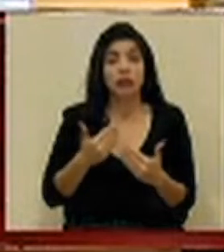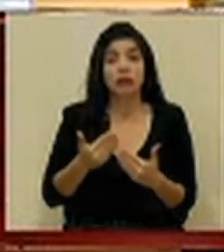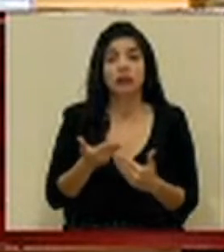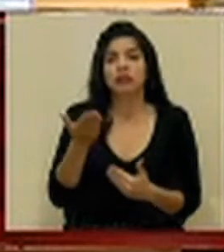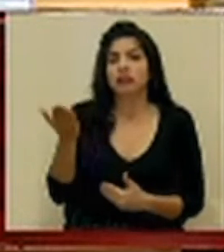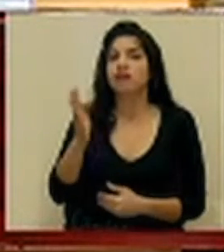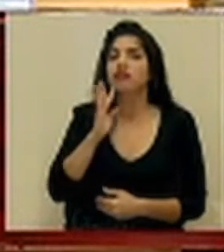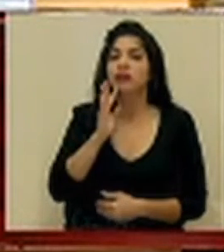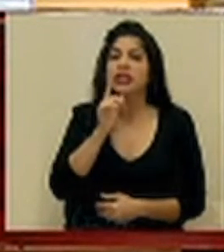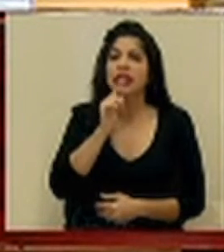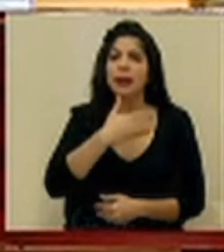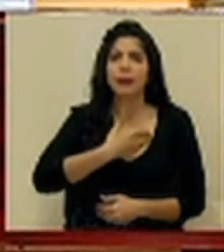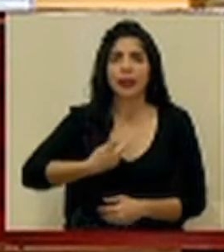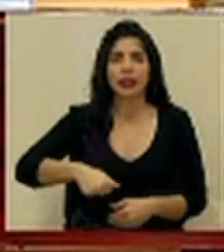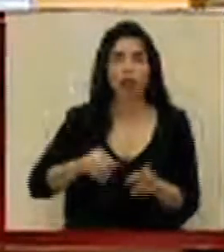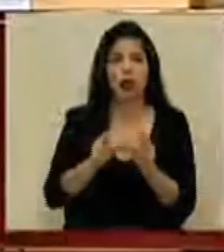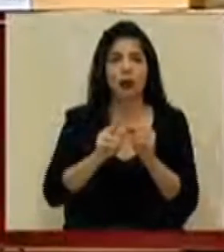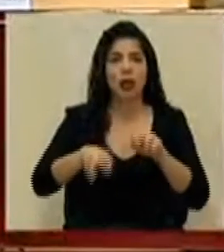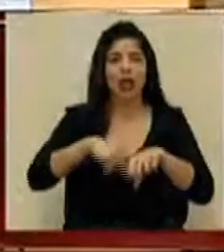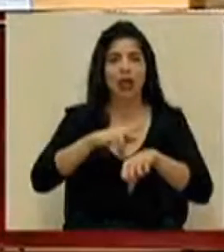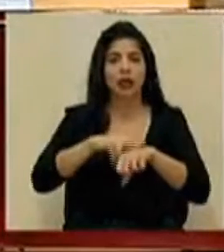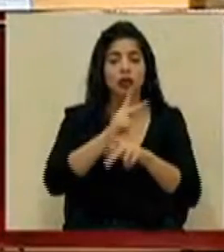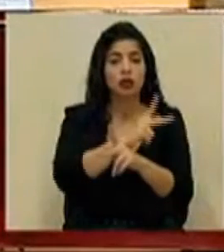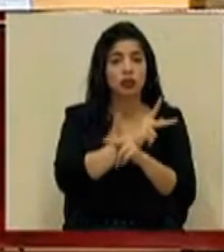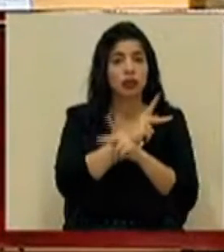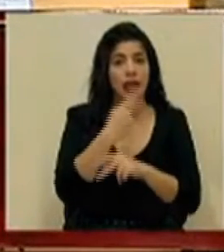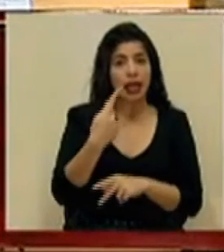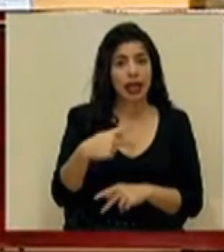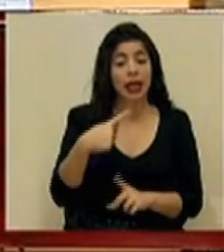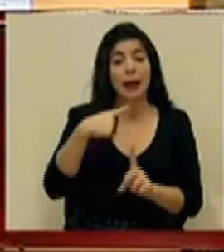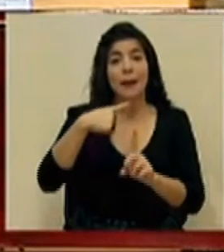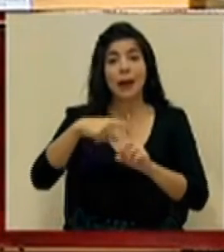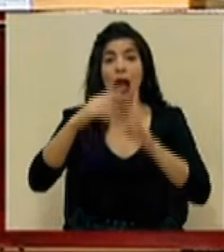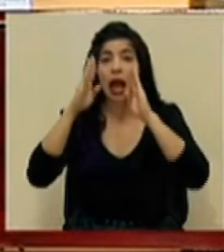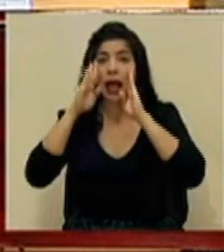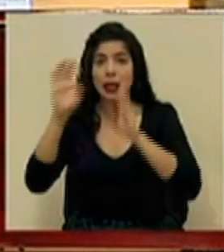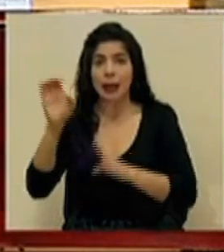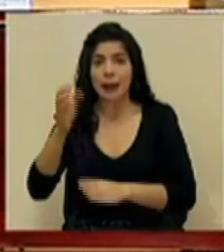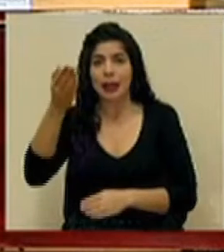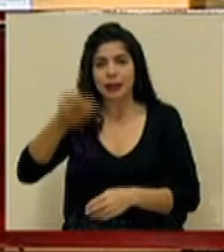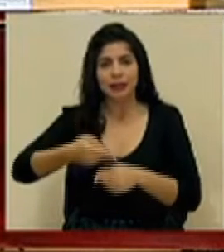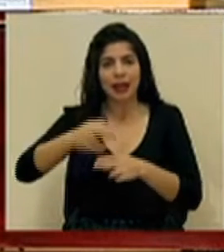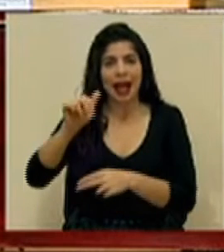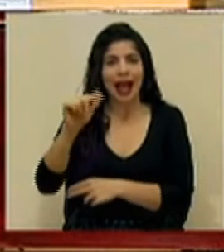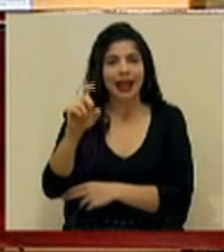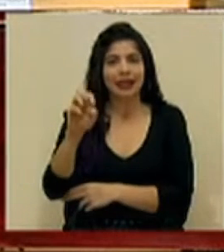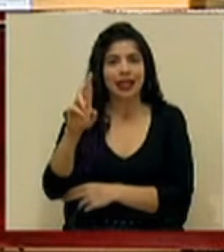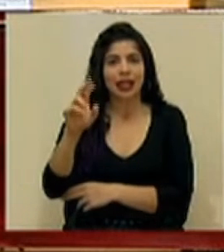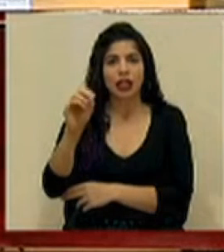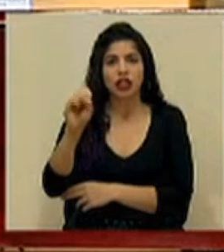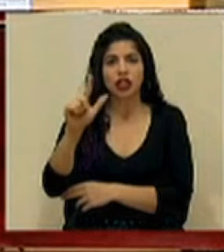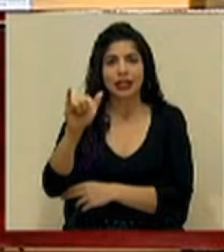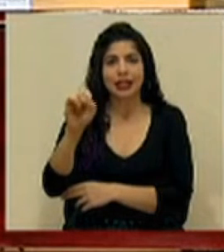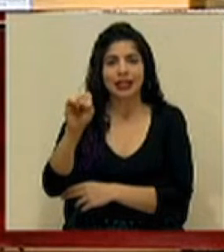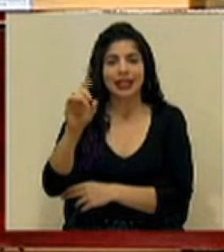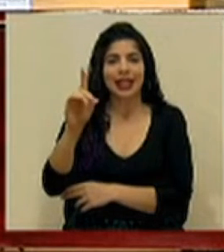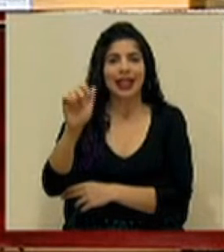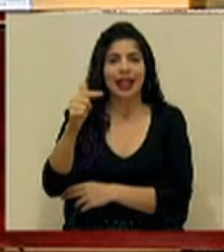uso de la palabra al presidente de la Comisión Nacional de Prevención de Riesgos y Atención de Emergencias, el señor Alexander Solís Delgado. Muy buenas tardes, don Alexander.